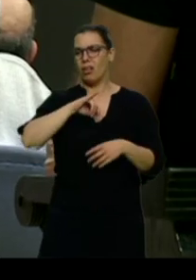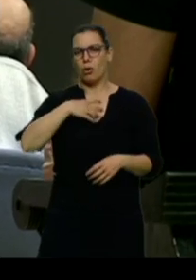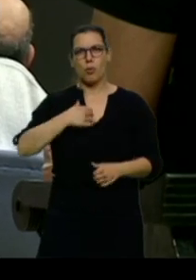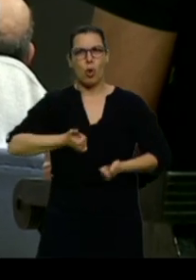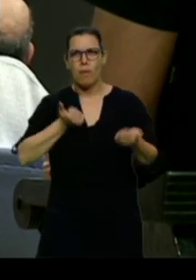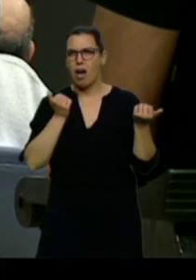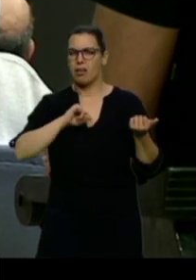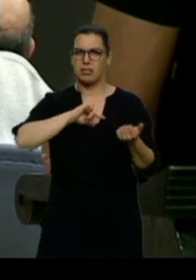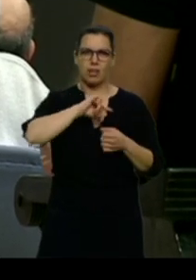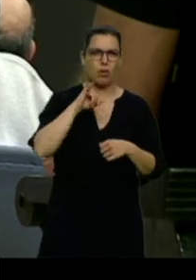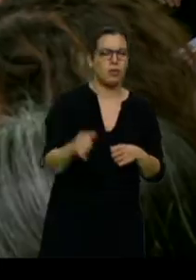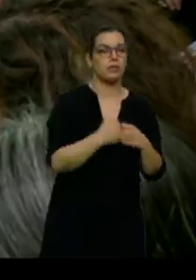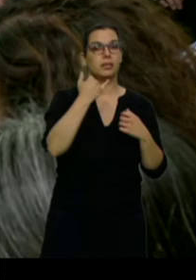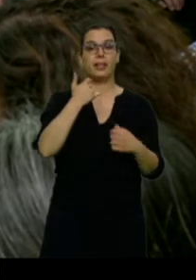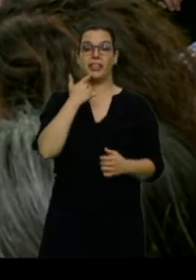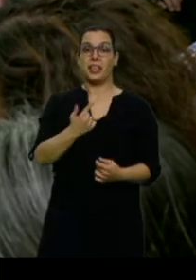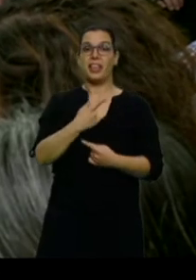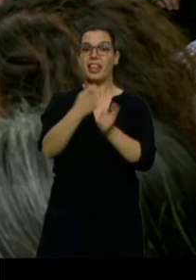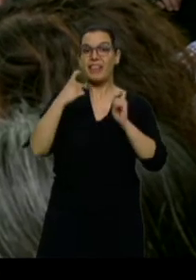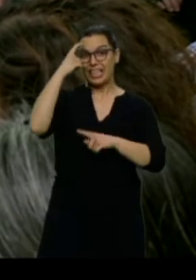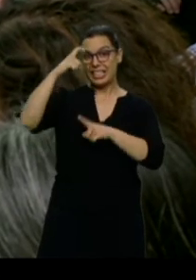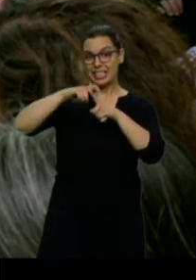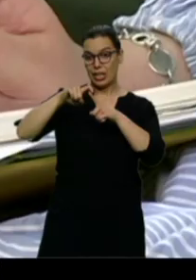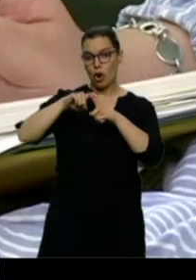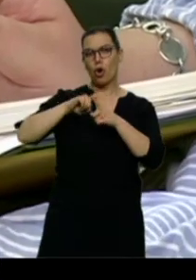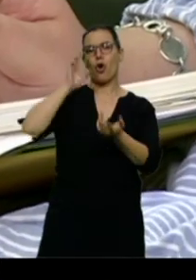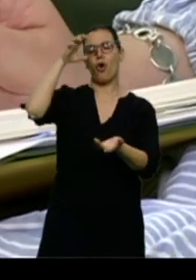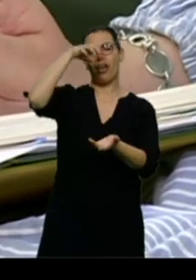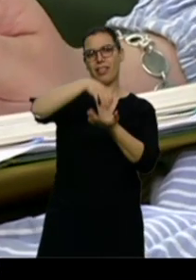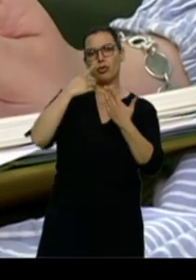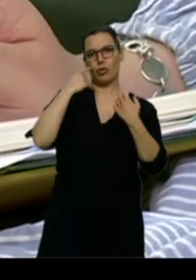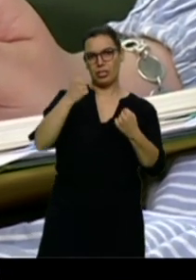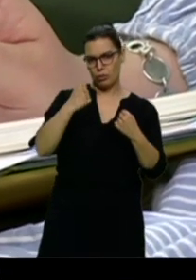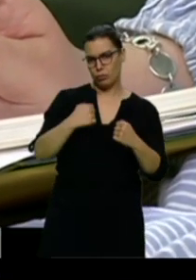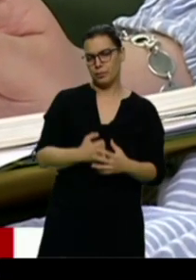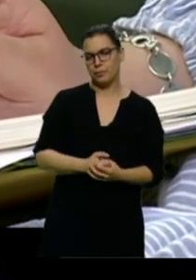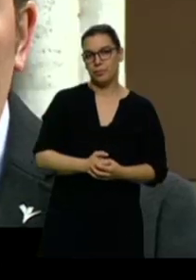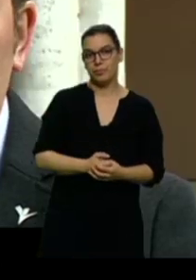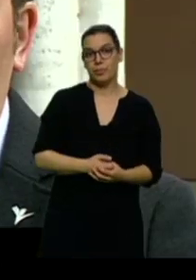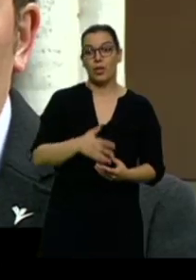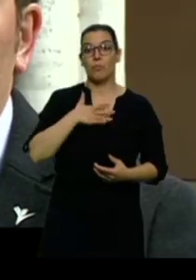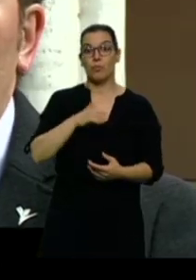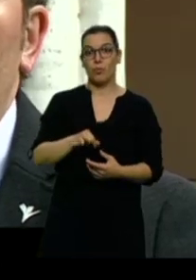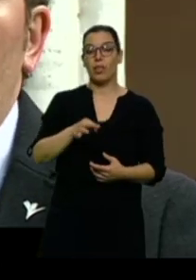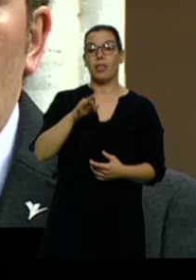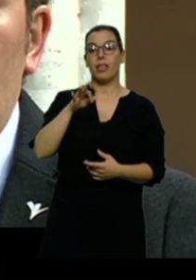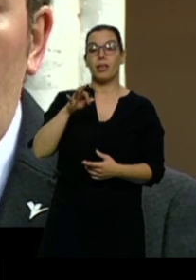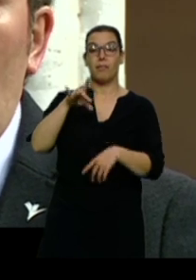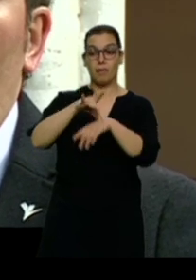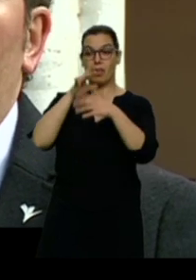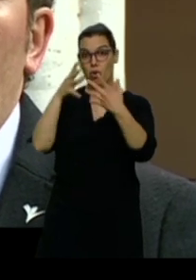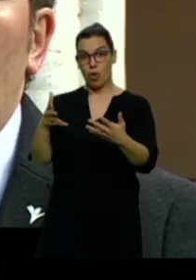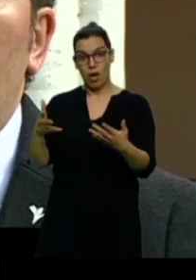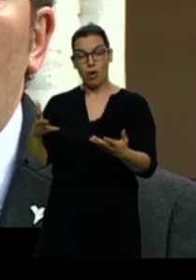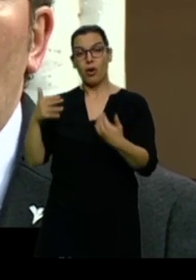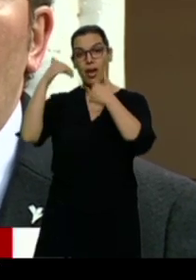Dicen que harían falta psicólogos en la atención primaria. Podríamos descargar de esta responsabilidad a los médicos que están ahora mismo atendiendo